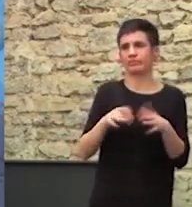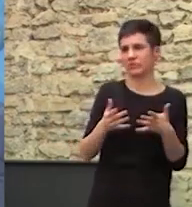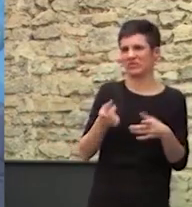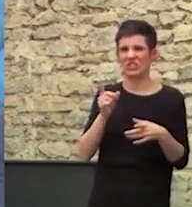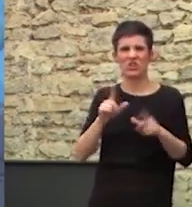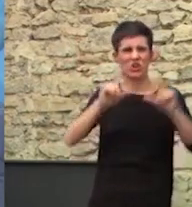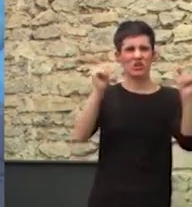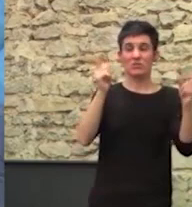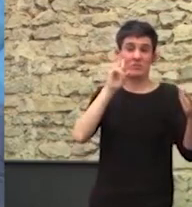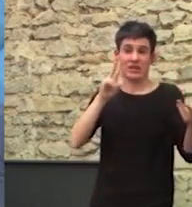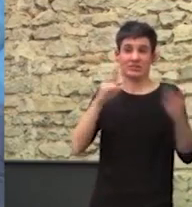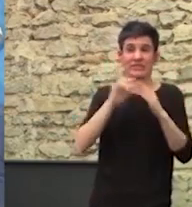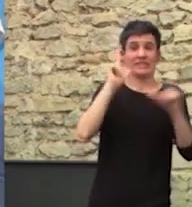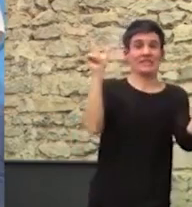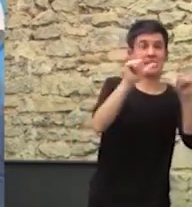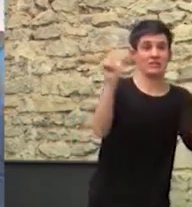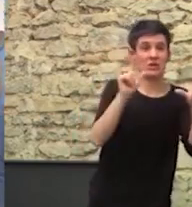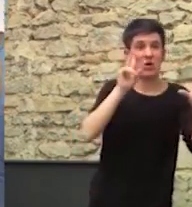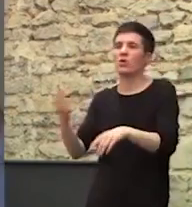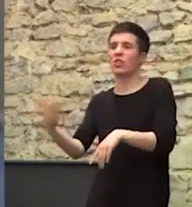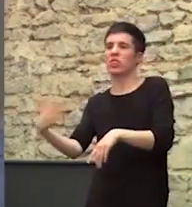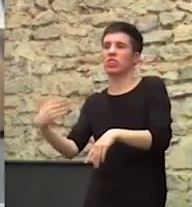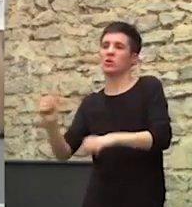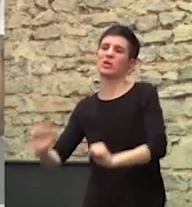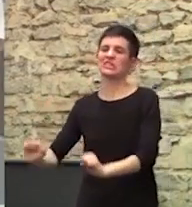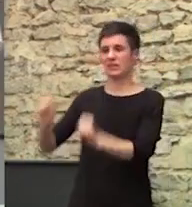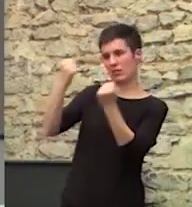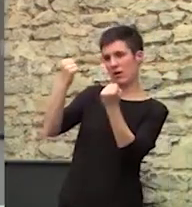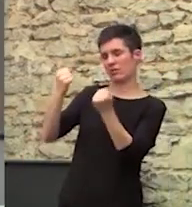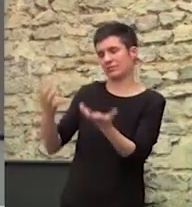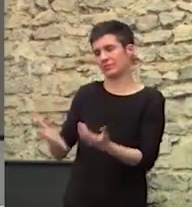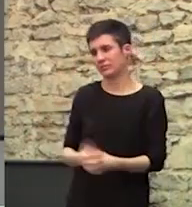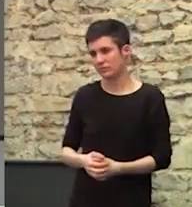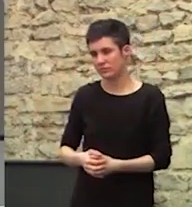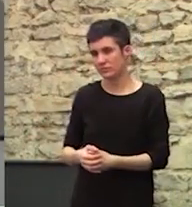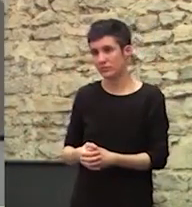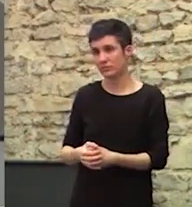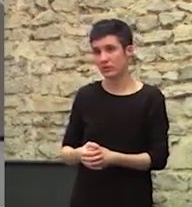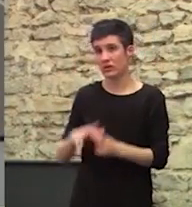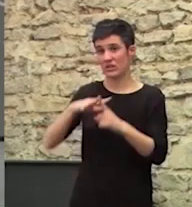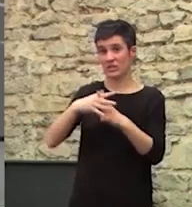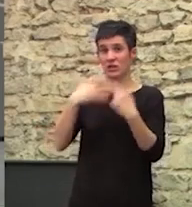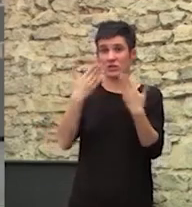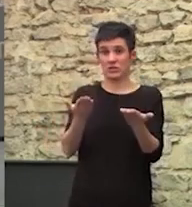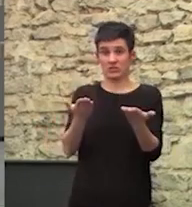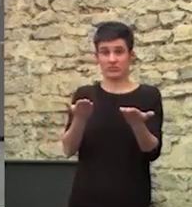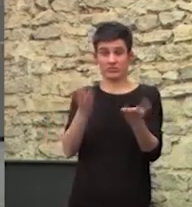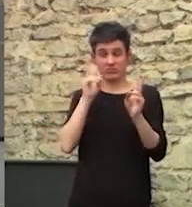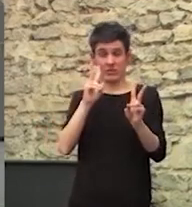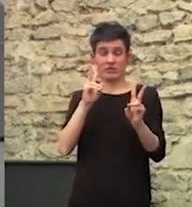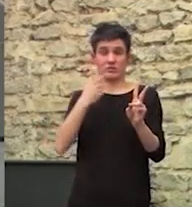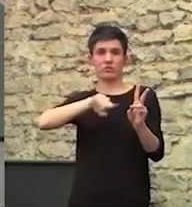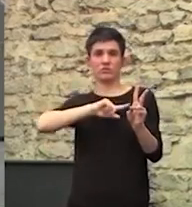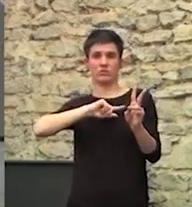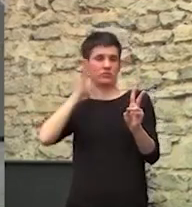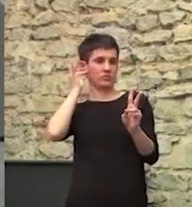yitzikin De mi gran boda gitana Etcétera, etcétera, etcétera, etcétera Ante este panorama Las mujeres gitanas feministas Decimos